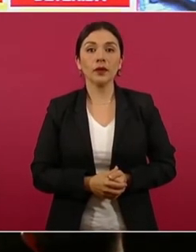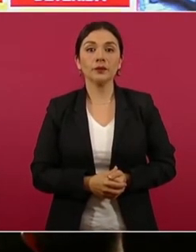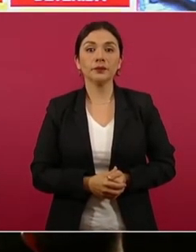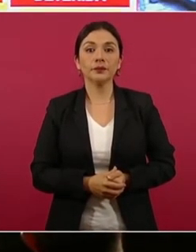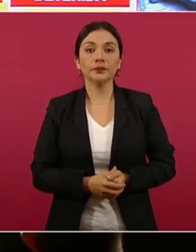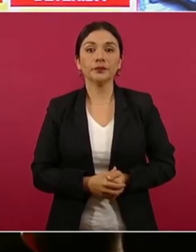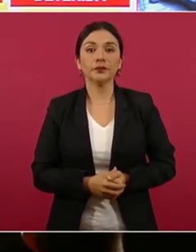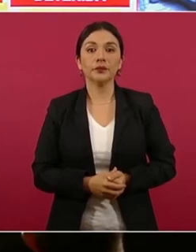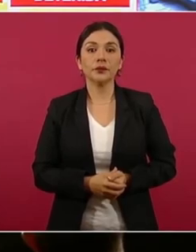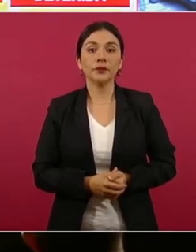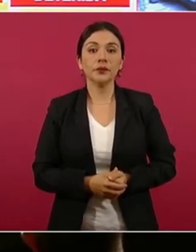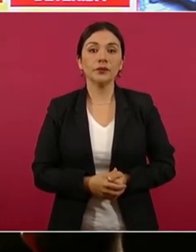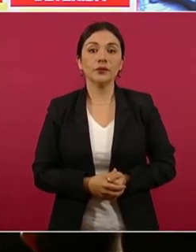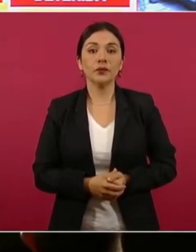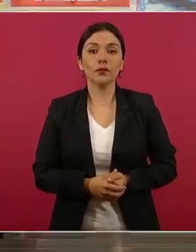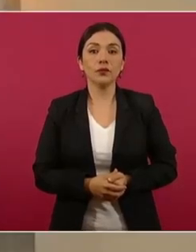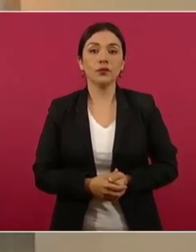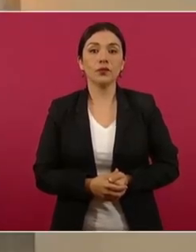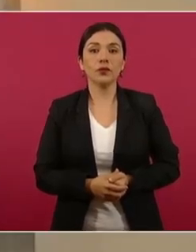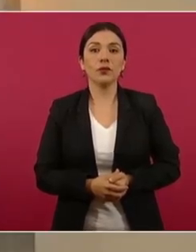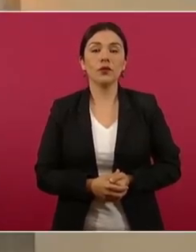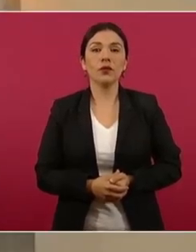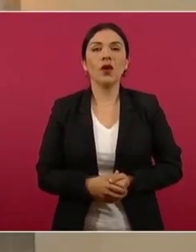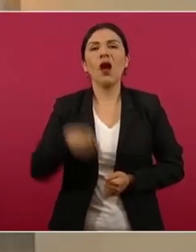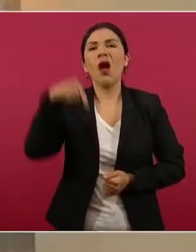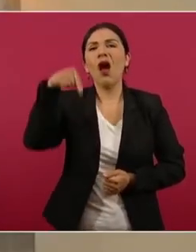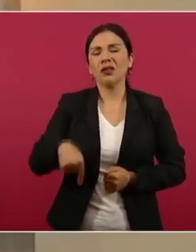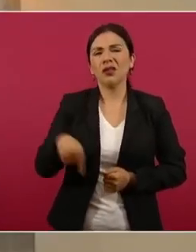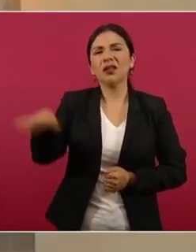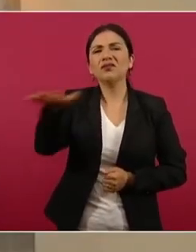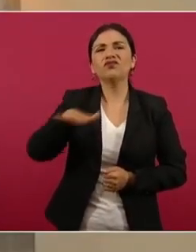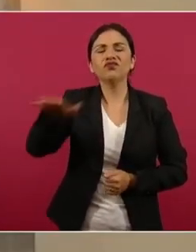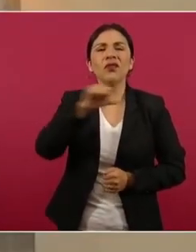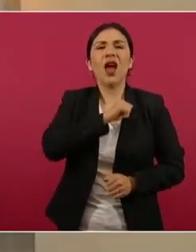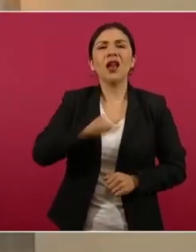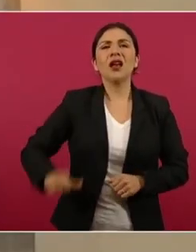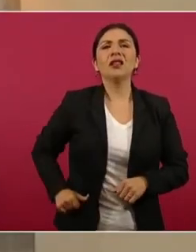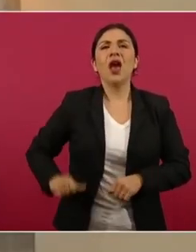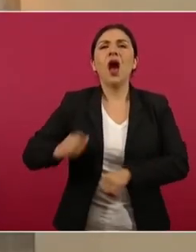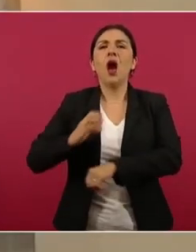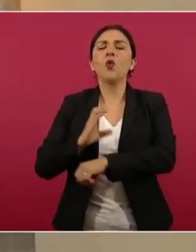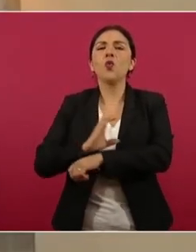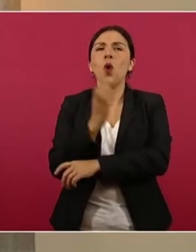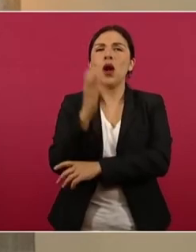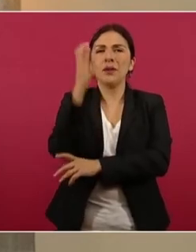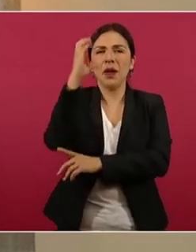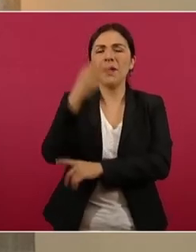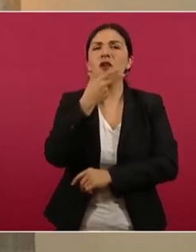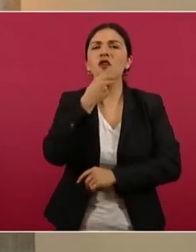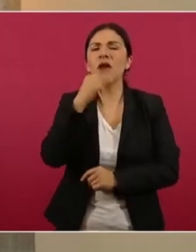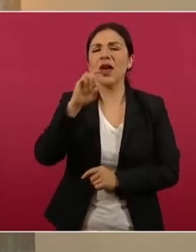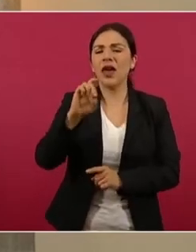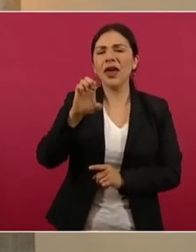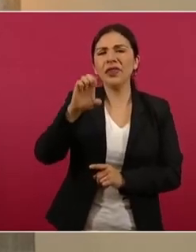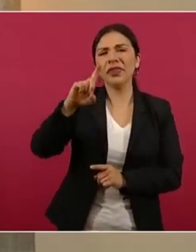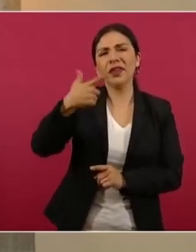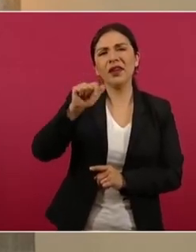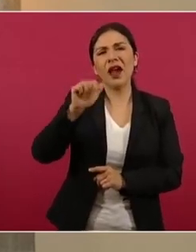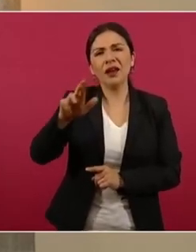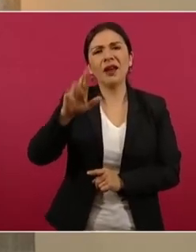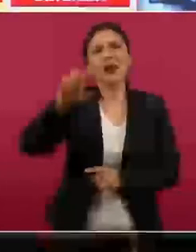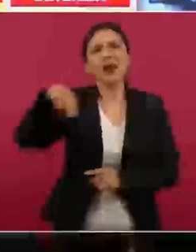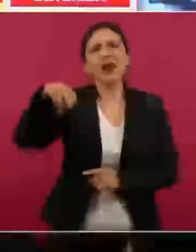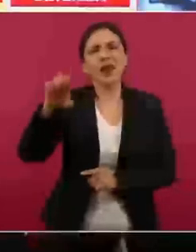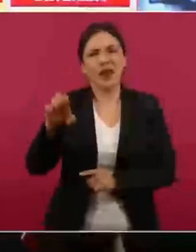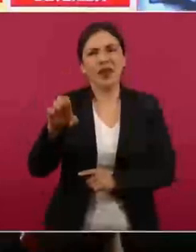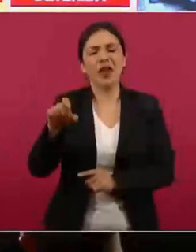detención aquí en la Alcaldía de Coajimalpa de Edgar René N, alias Latín, presunto